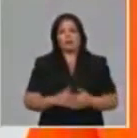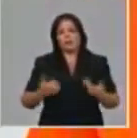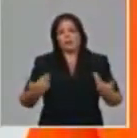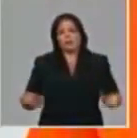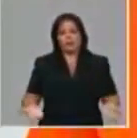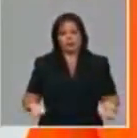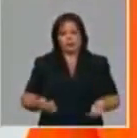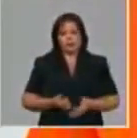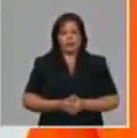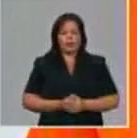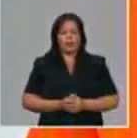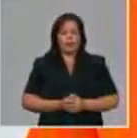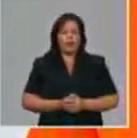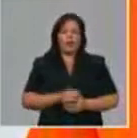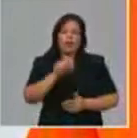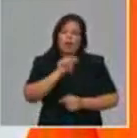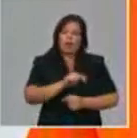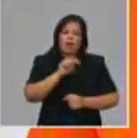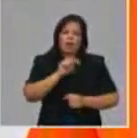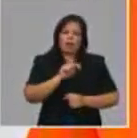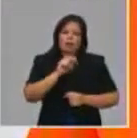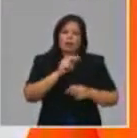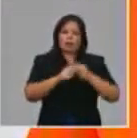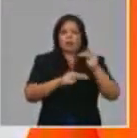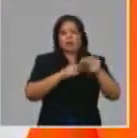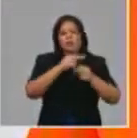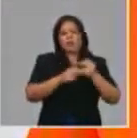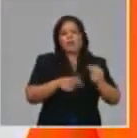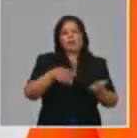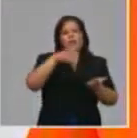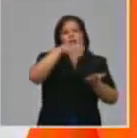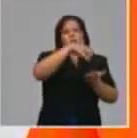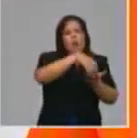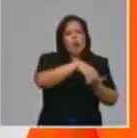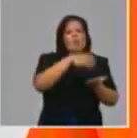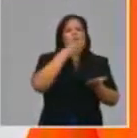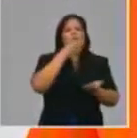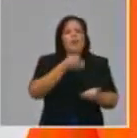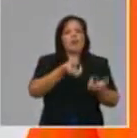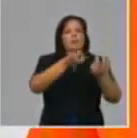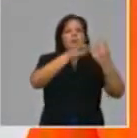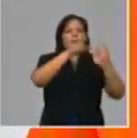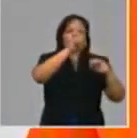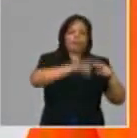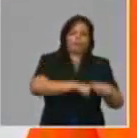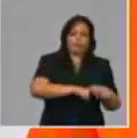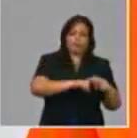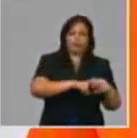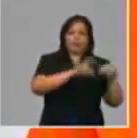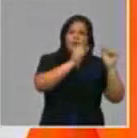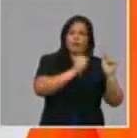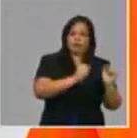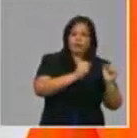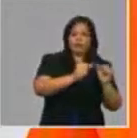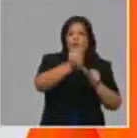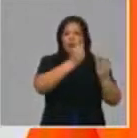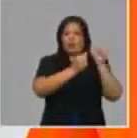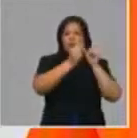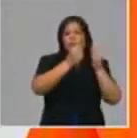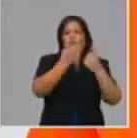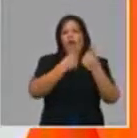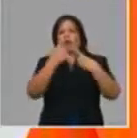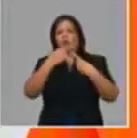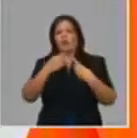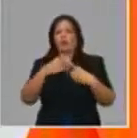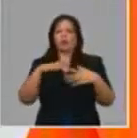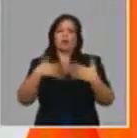los bares es una actividad que no solo se realiza en un espacio donde usted puede consumir hay bares que están dentro de un cabaret hay bares que están dentro de